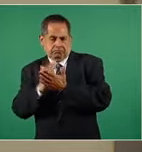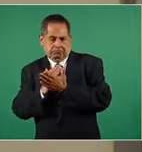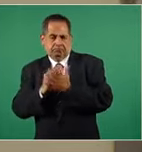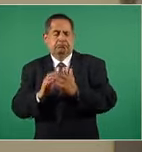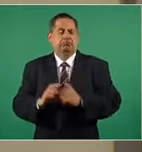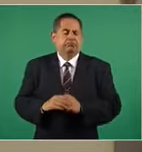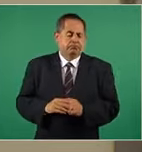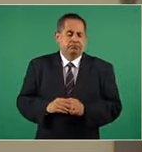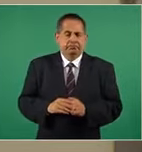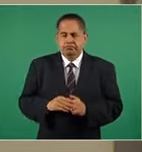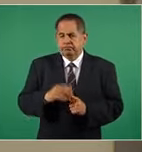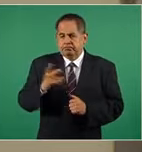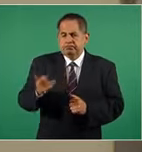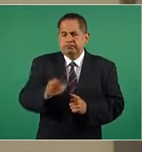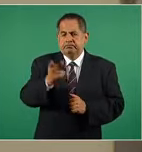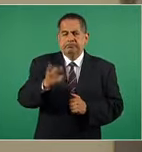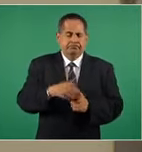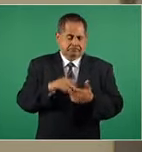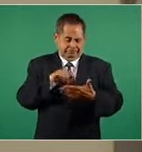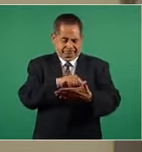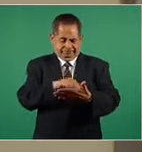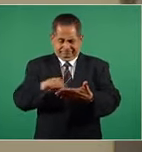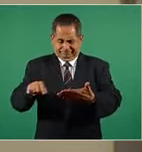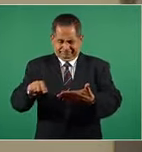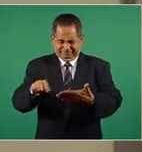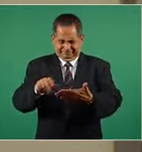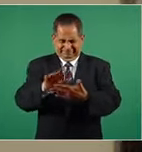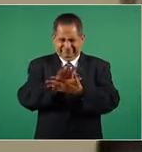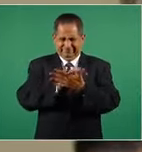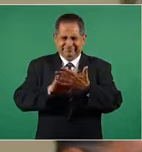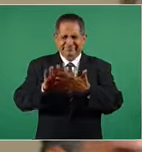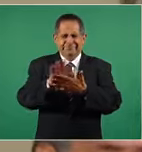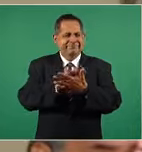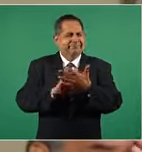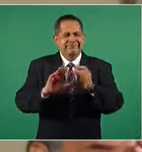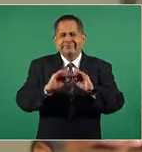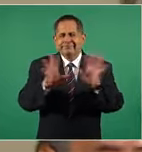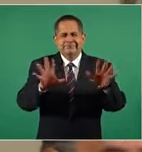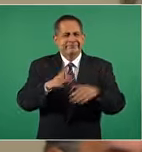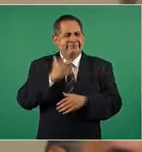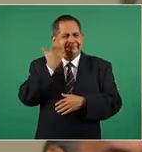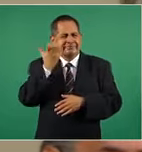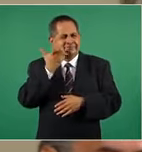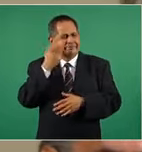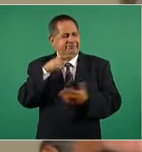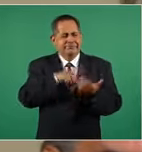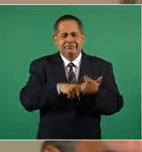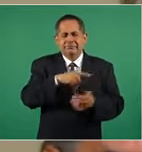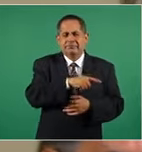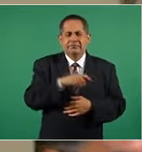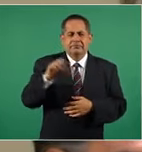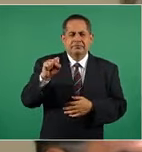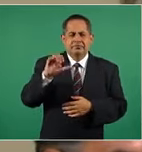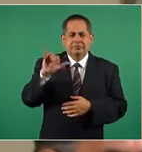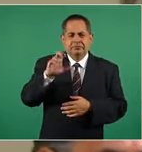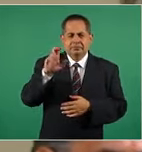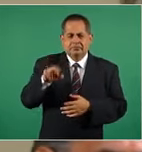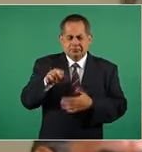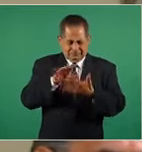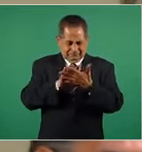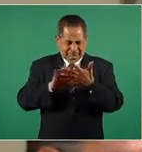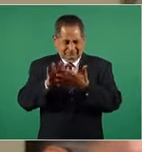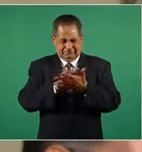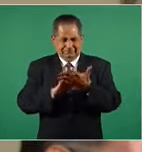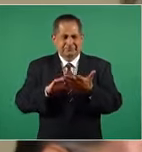entrada la pregunta estuvo amañada por parte de la Suprema Corte de Justicia de la Nación, pareciera que fuera una